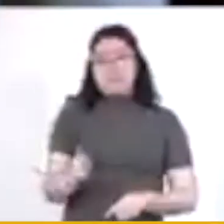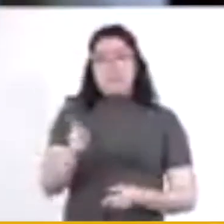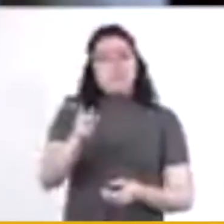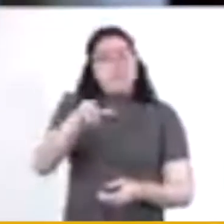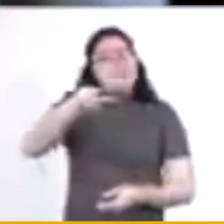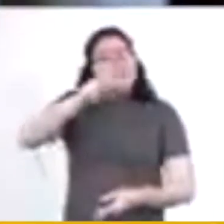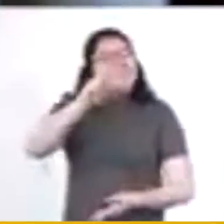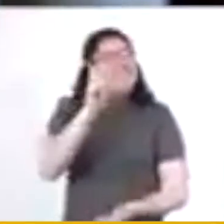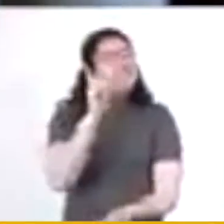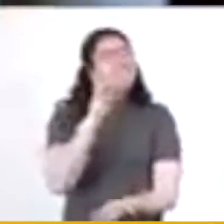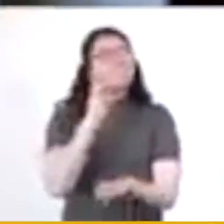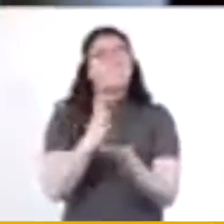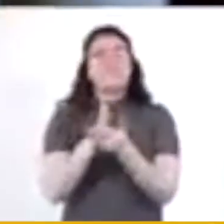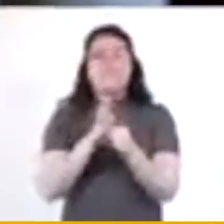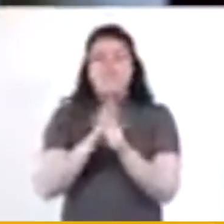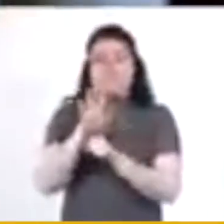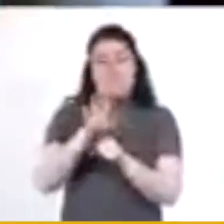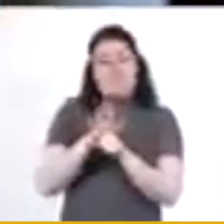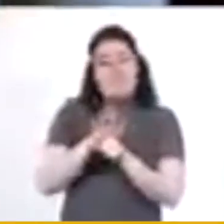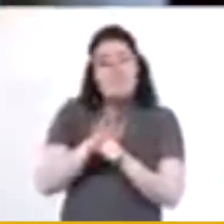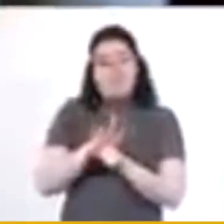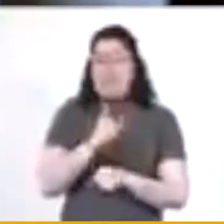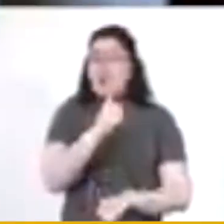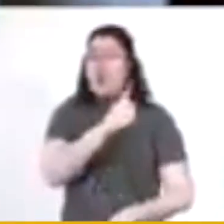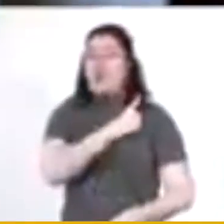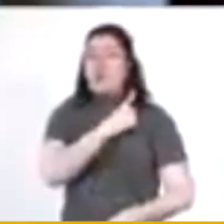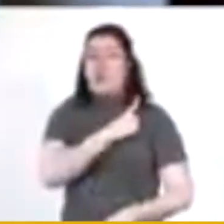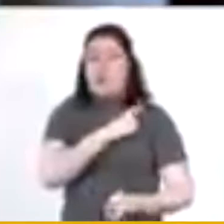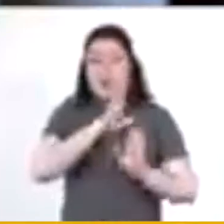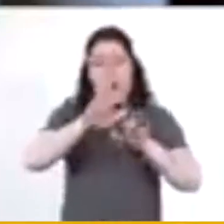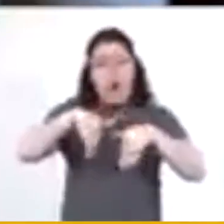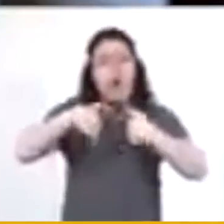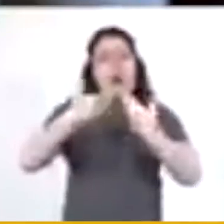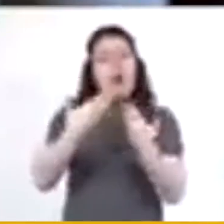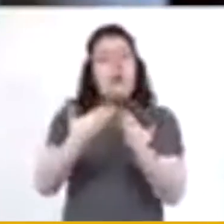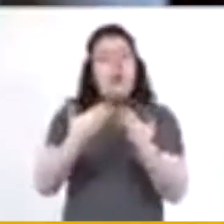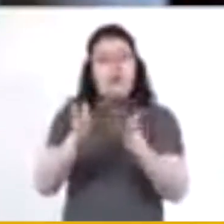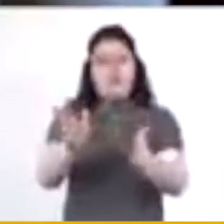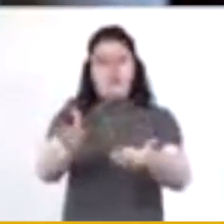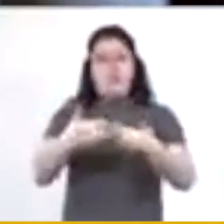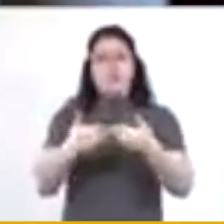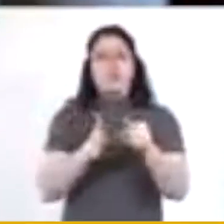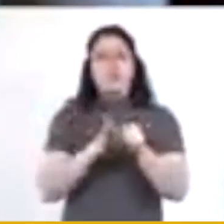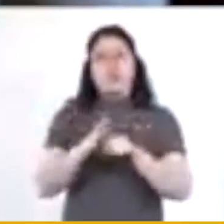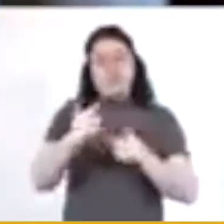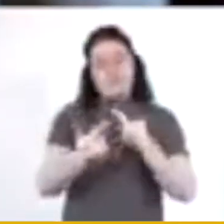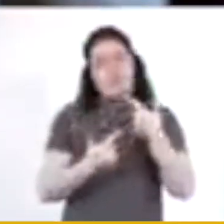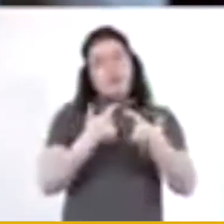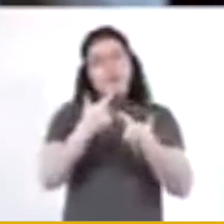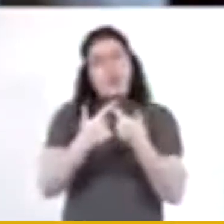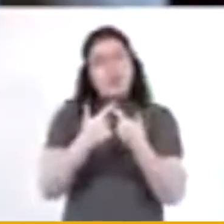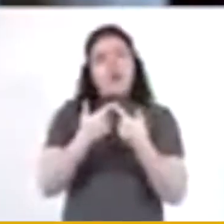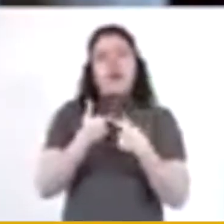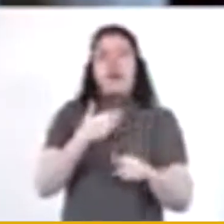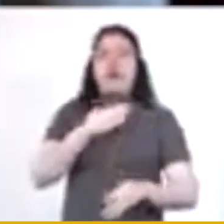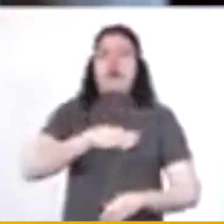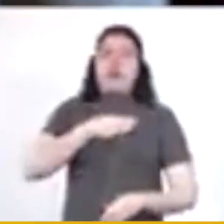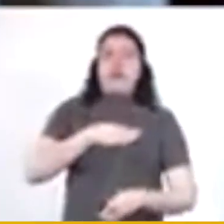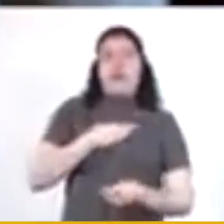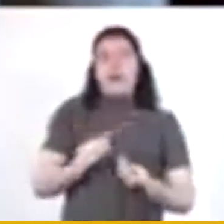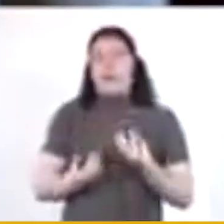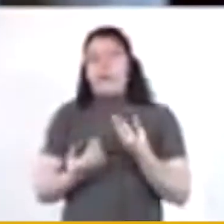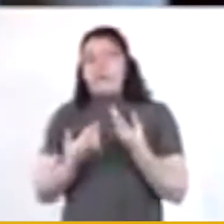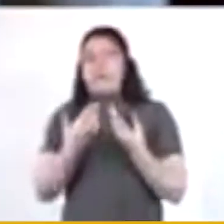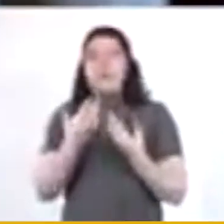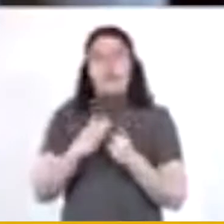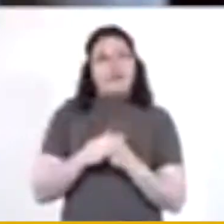pero solamente en deporte individual a la intemperie y siguen cerrados los gimnasios, baños de vapor,